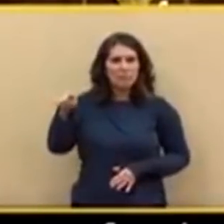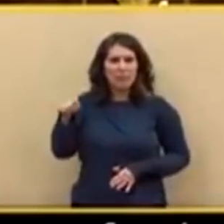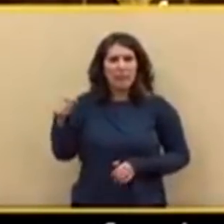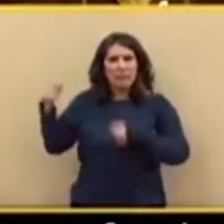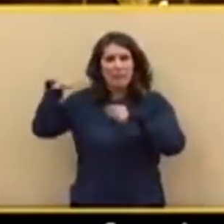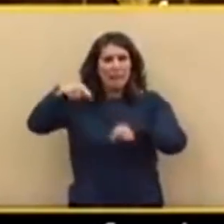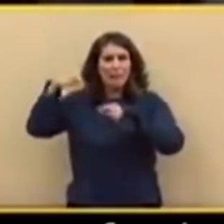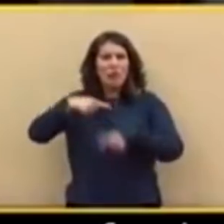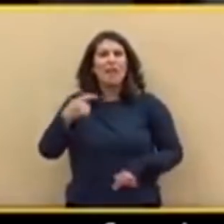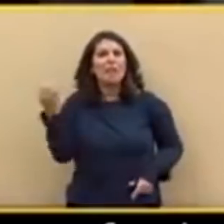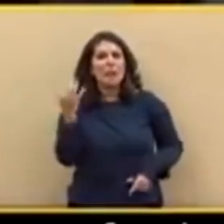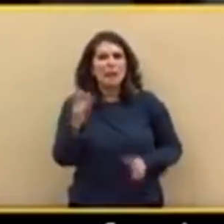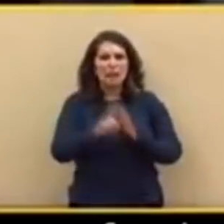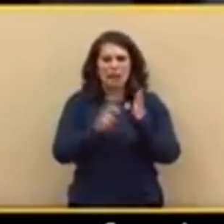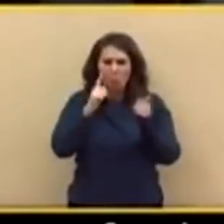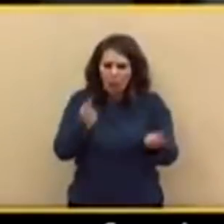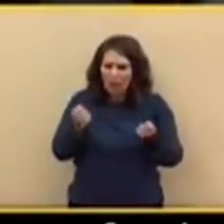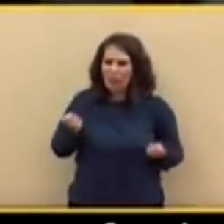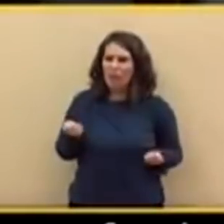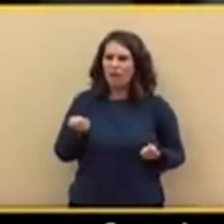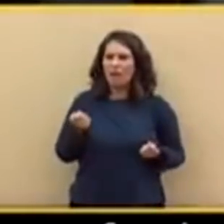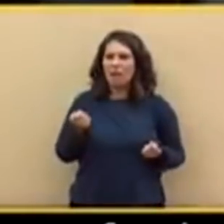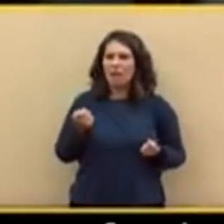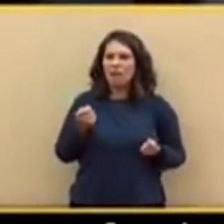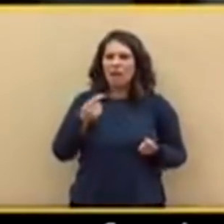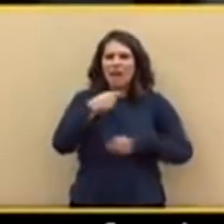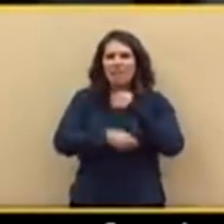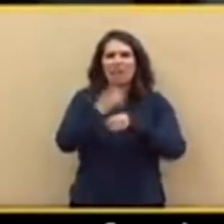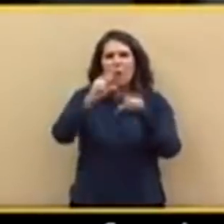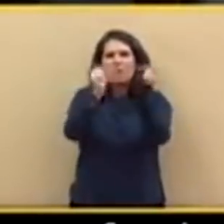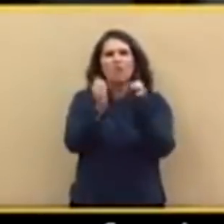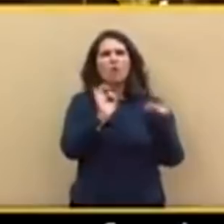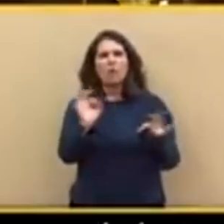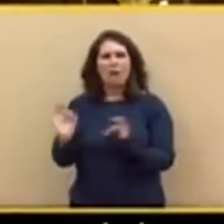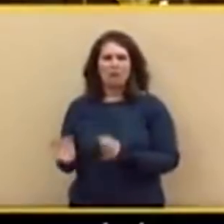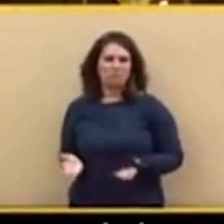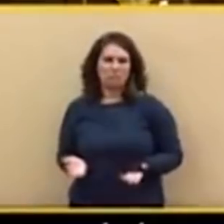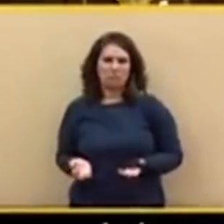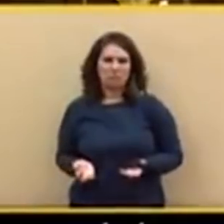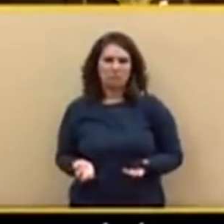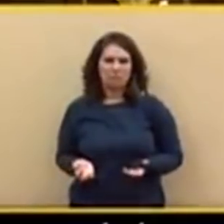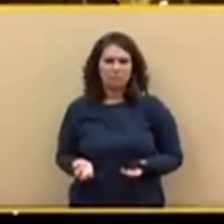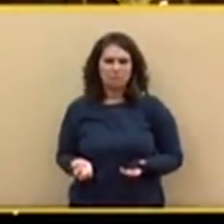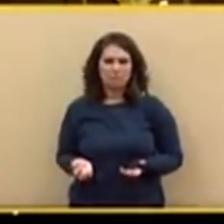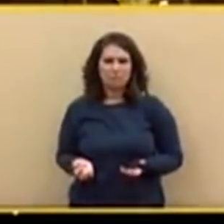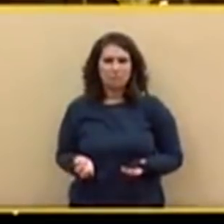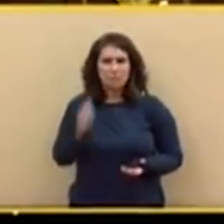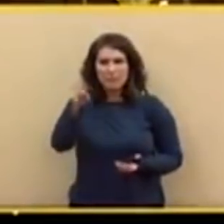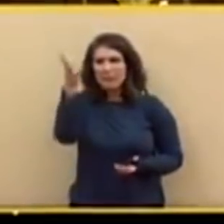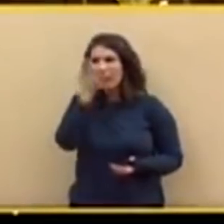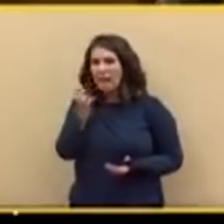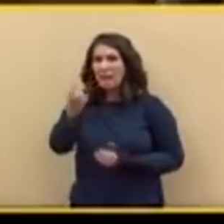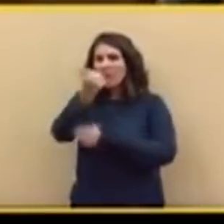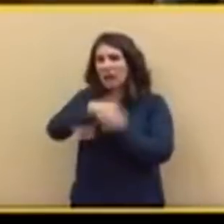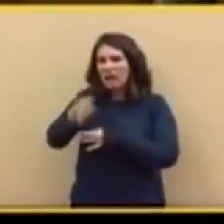ser regulada y debe producirse de una determinada manera. Debemos detener esa tragedia en el Mediterráneo